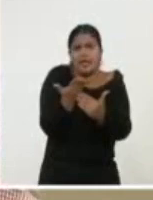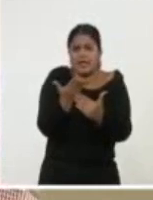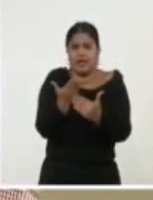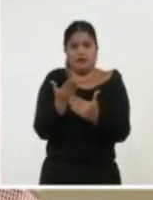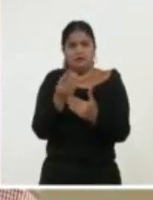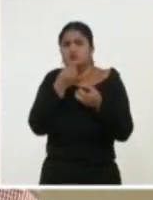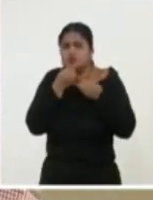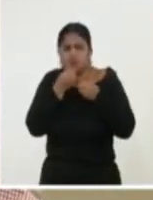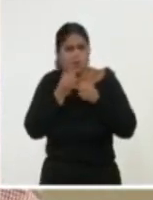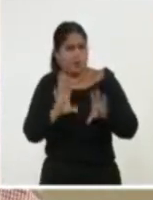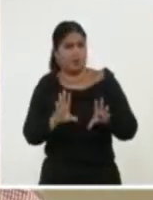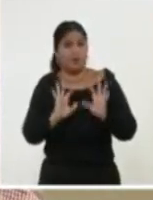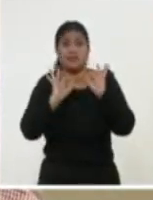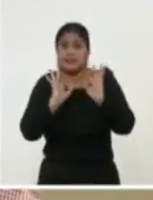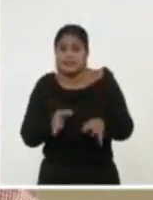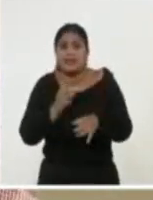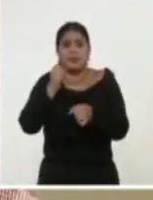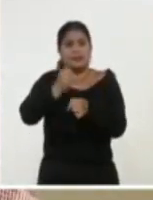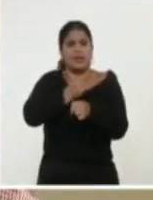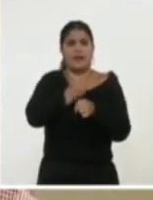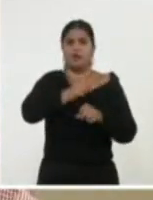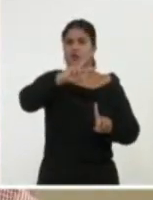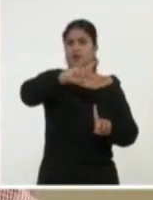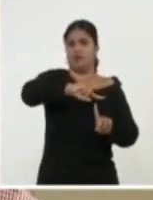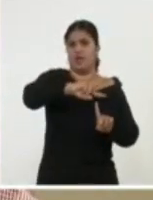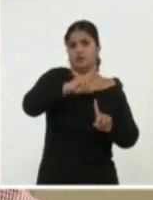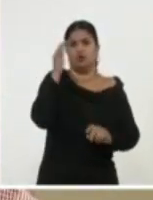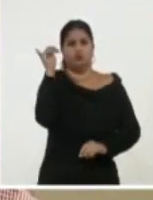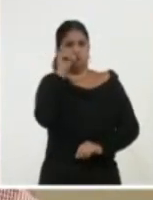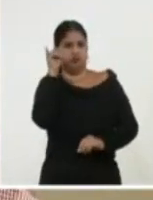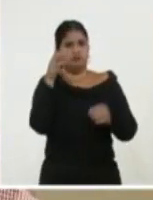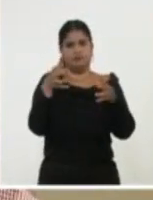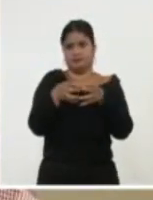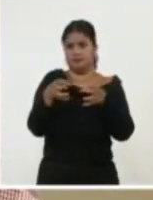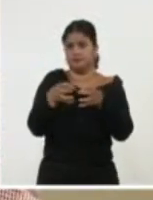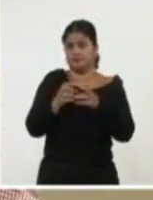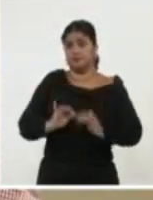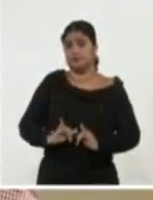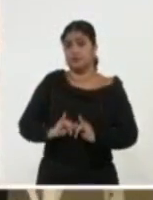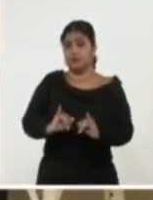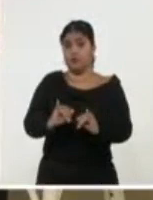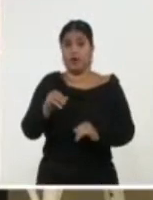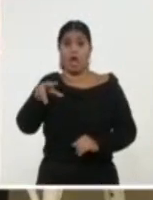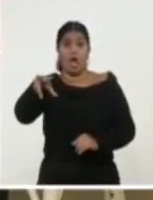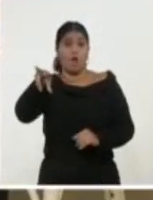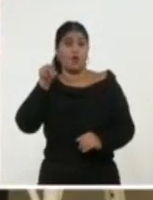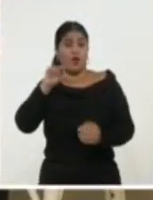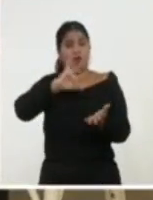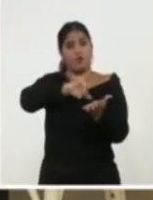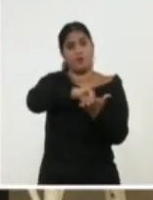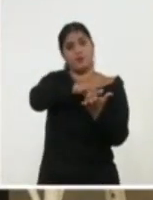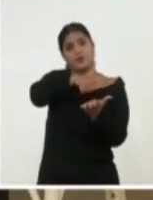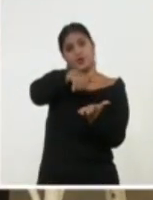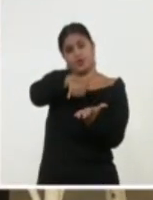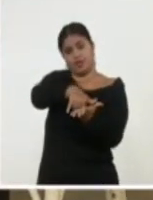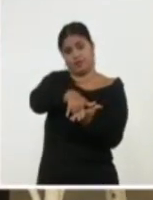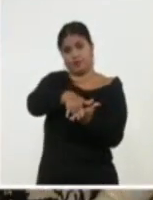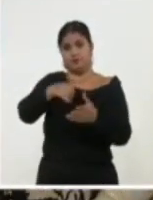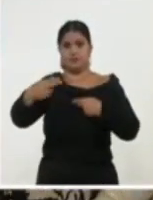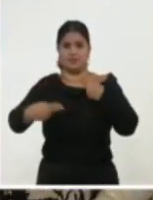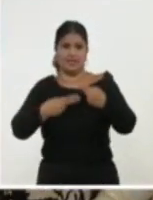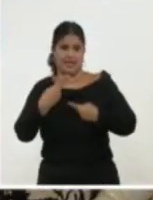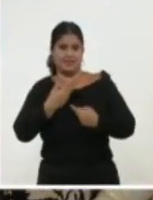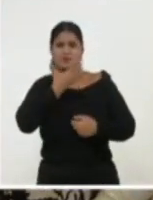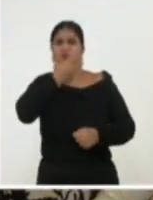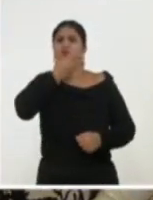esta situación? En ese sentido, el miembro del buro político enfatizó en diseñar ofertas atractivas para y hechas por los jóvenes.